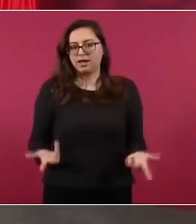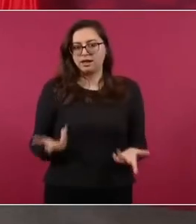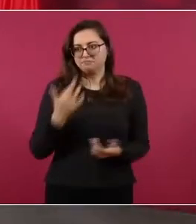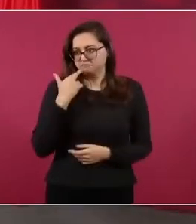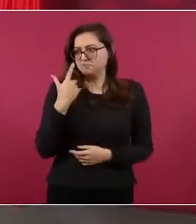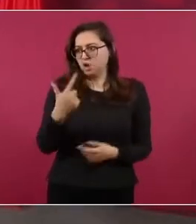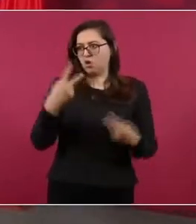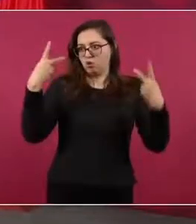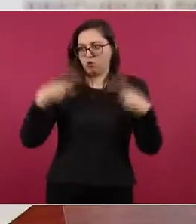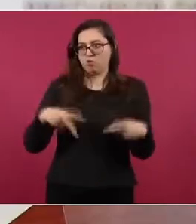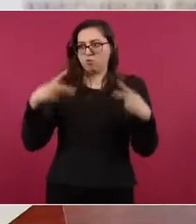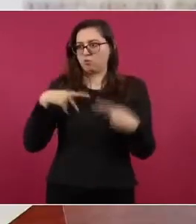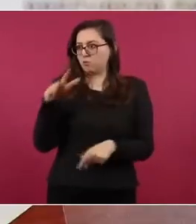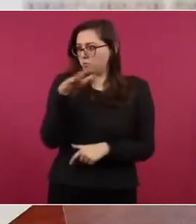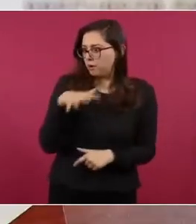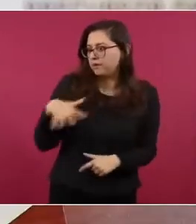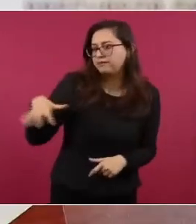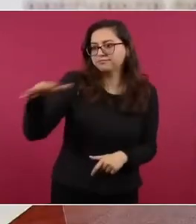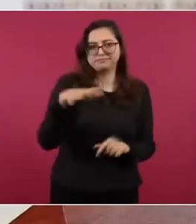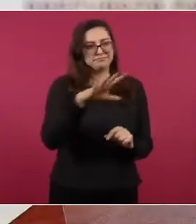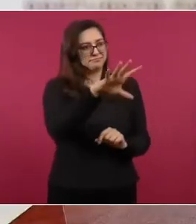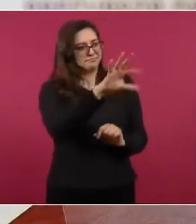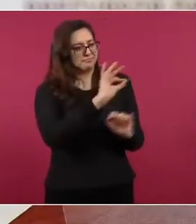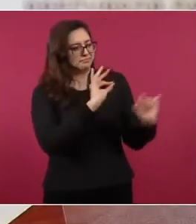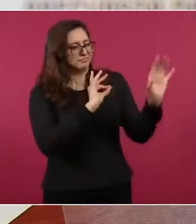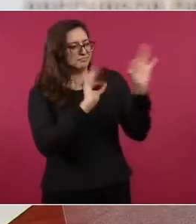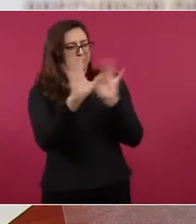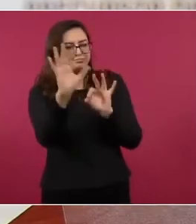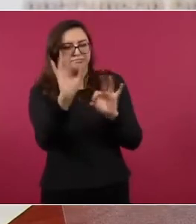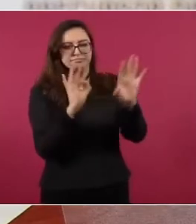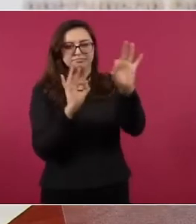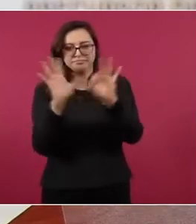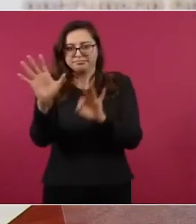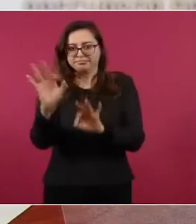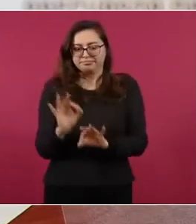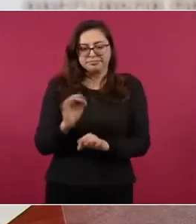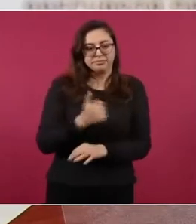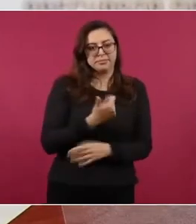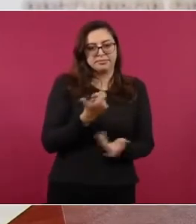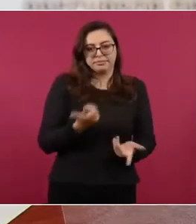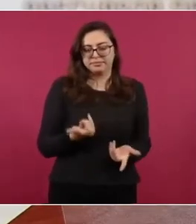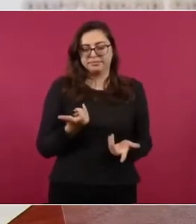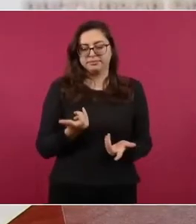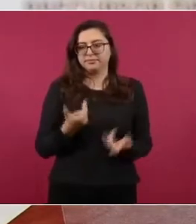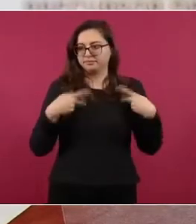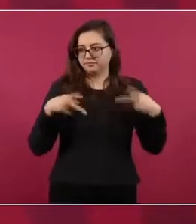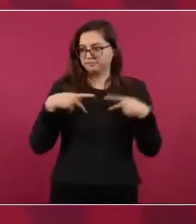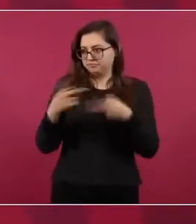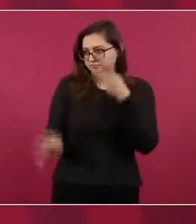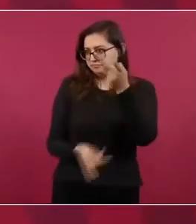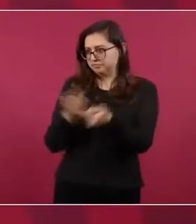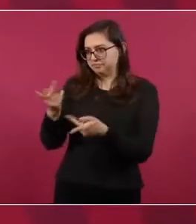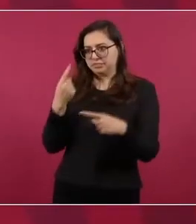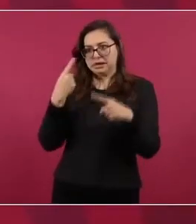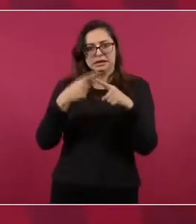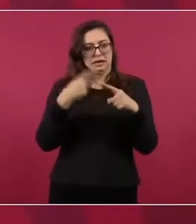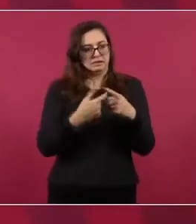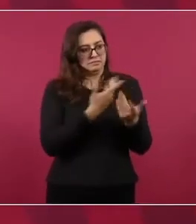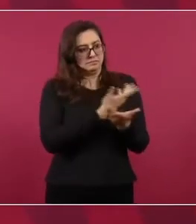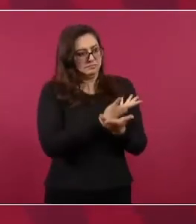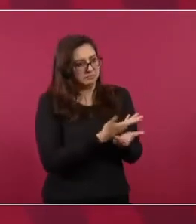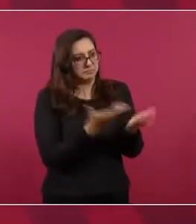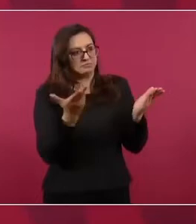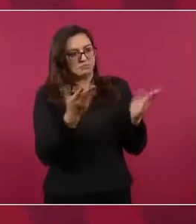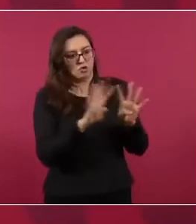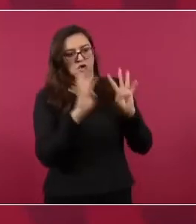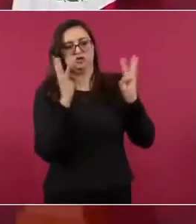fuese directa, que se le preguntara al pueblo, que el pueblo los